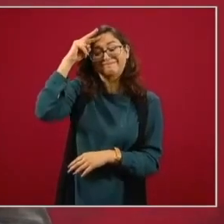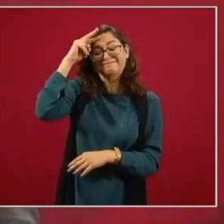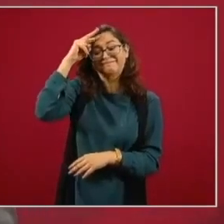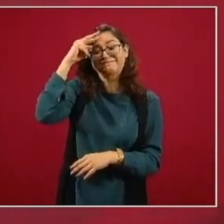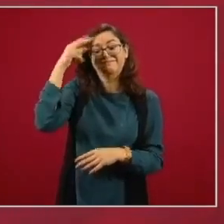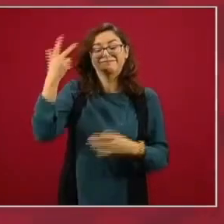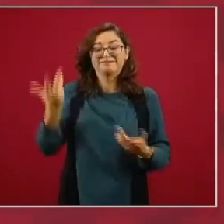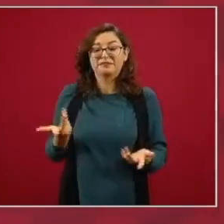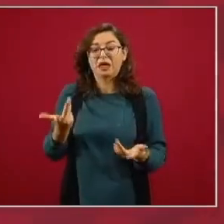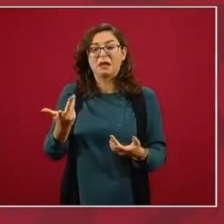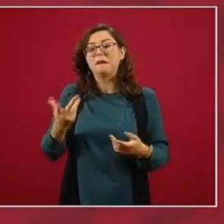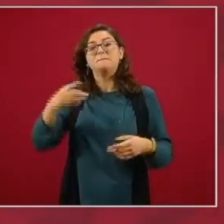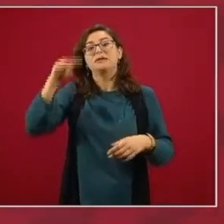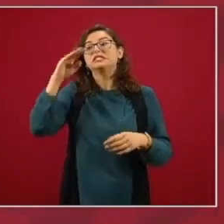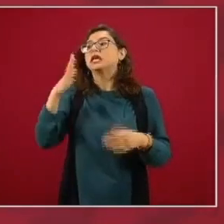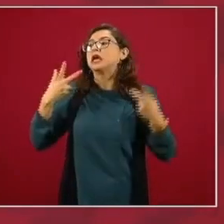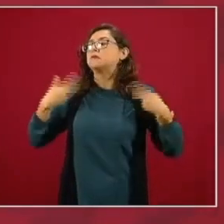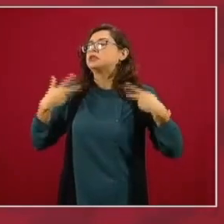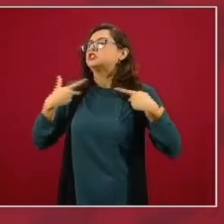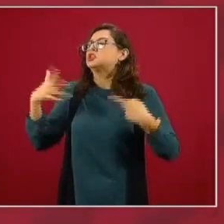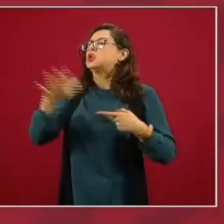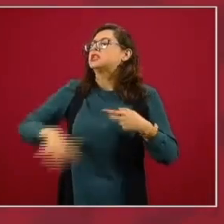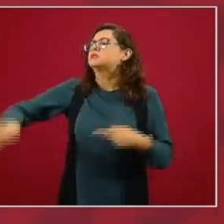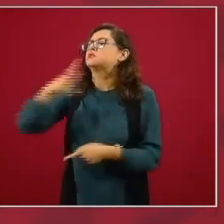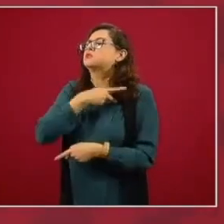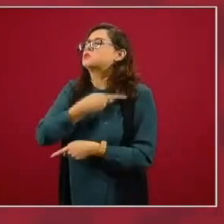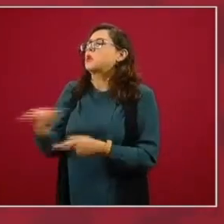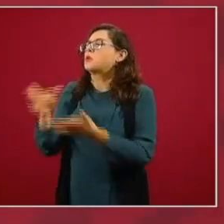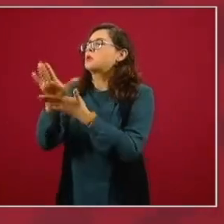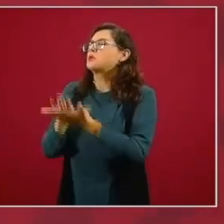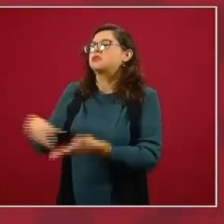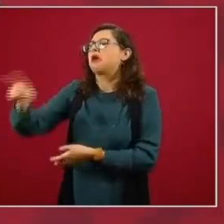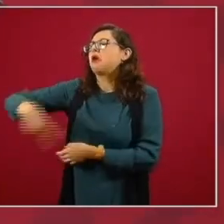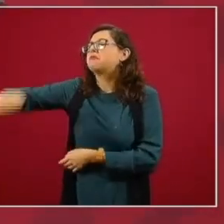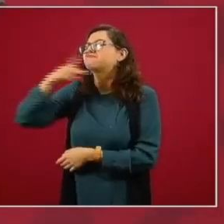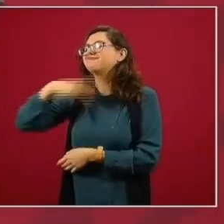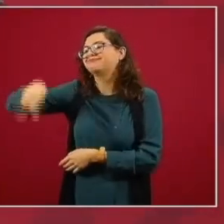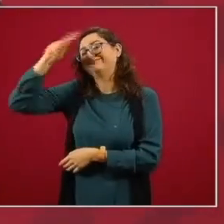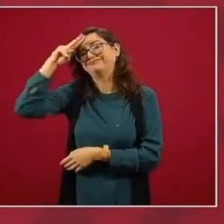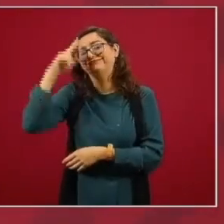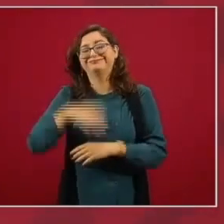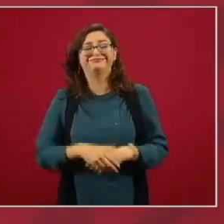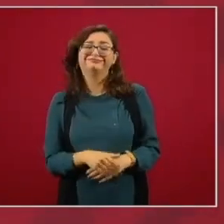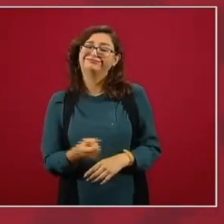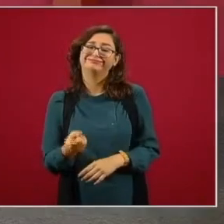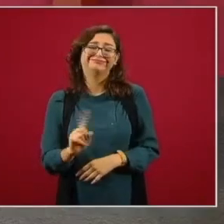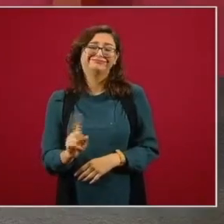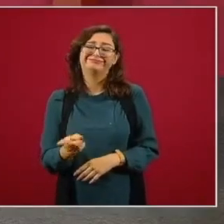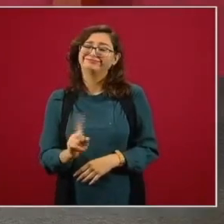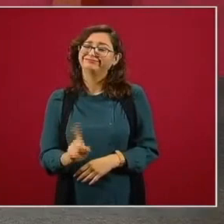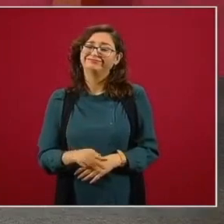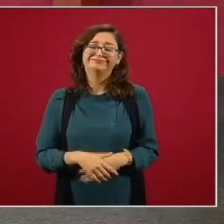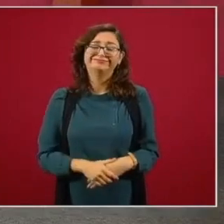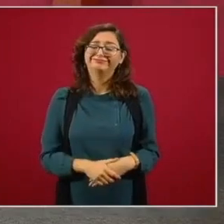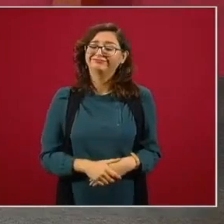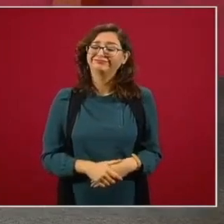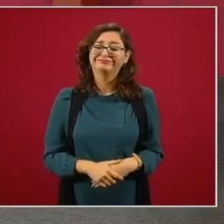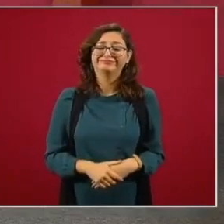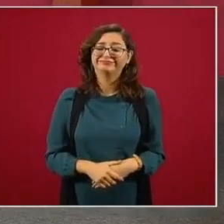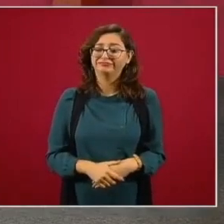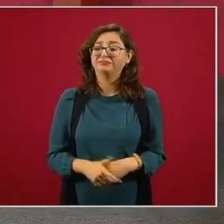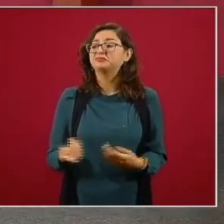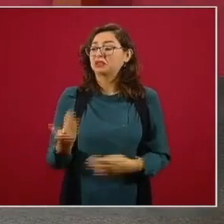sólo se da abajo no no hay